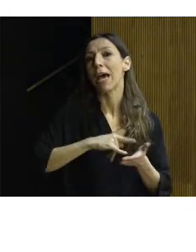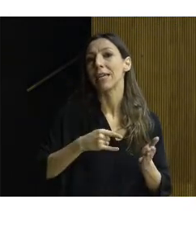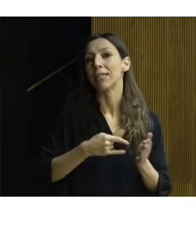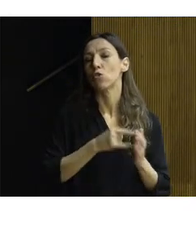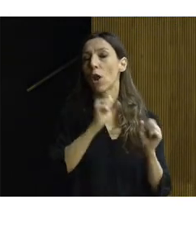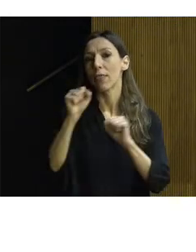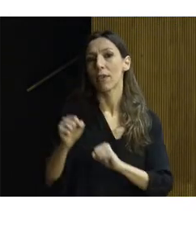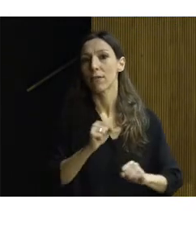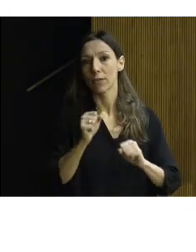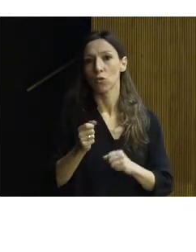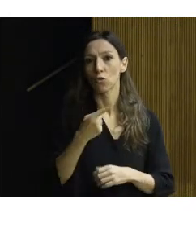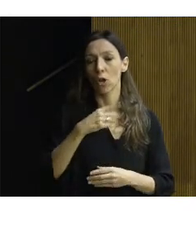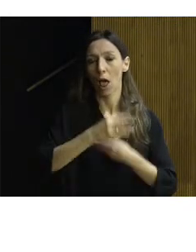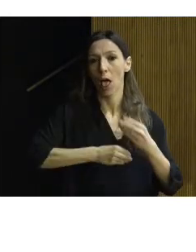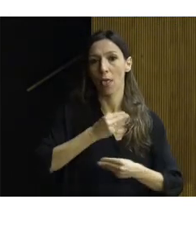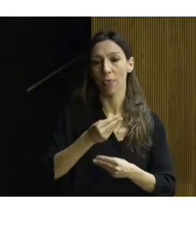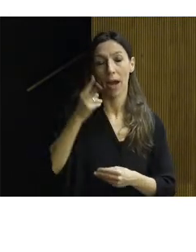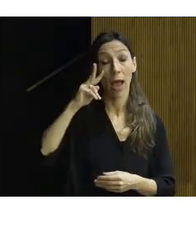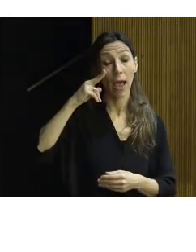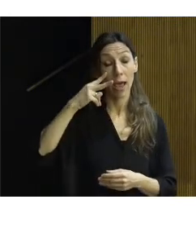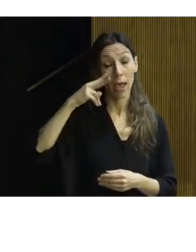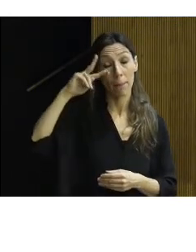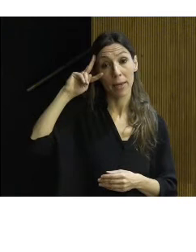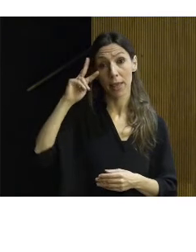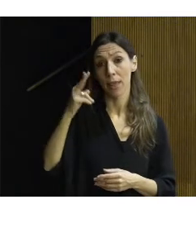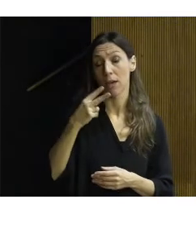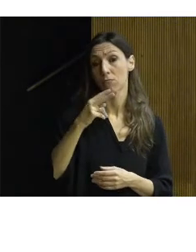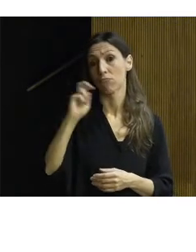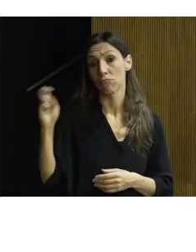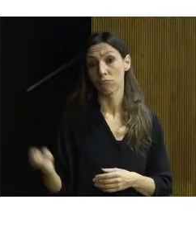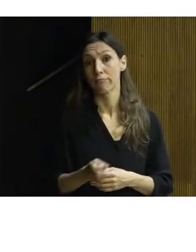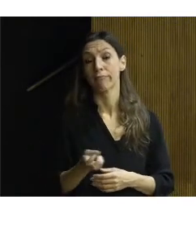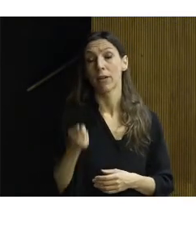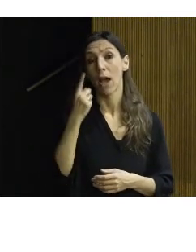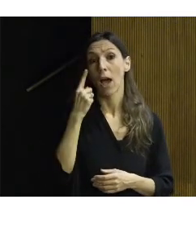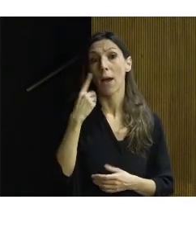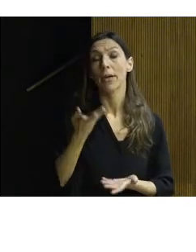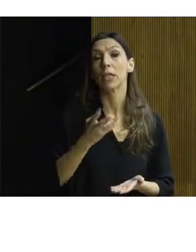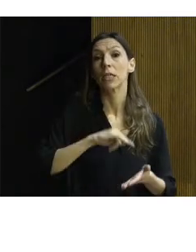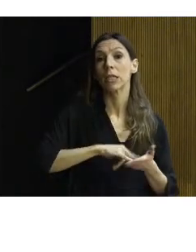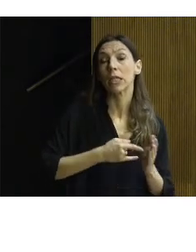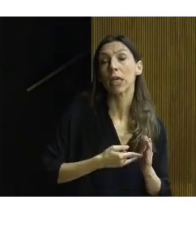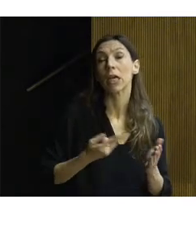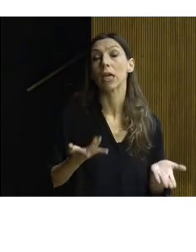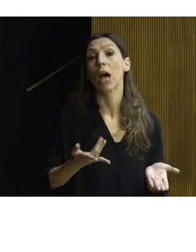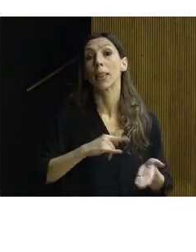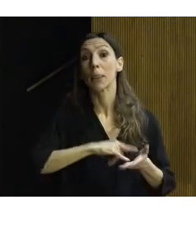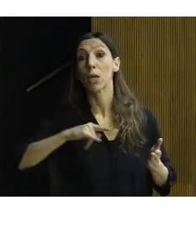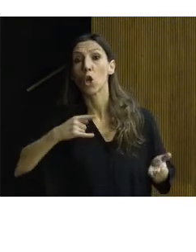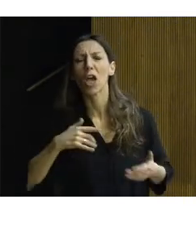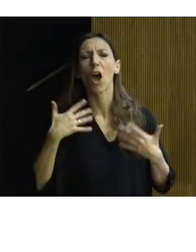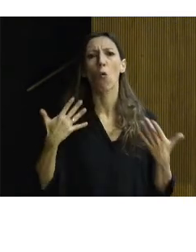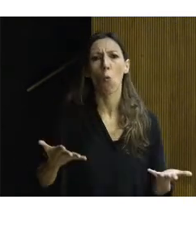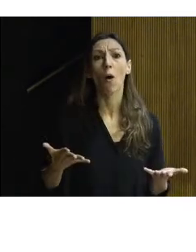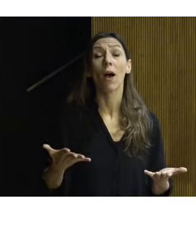a analizar distintas experiencias para reflexionar juntos cuáles deben ser las estrategias y tecnologías con las que contamos para garantizar el